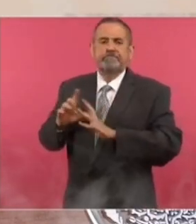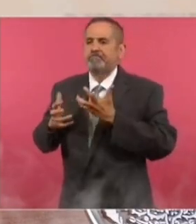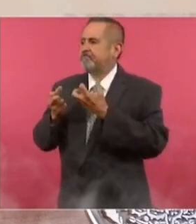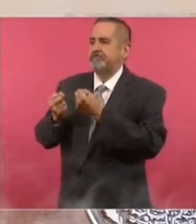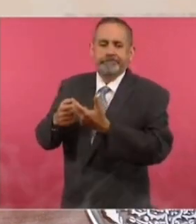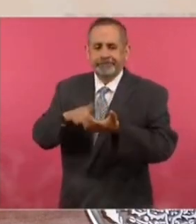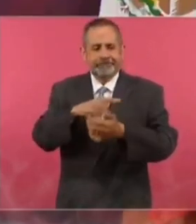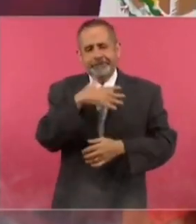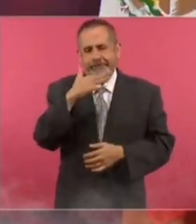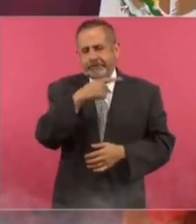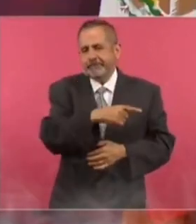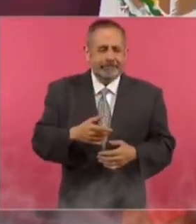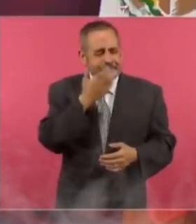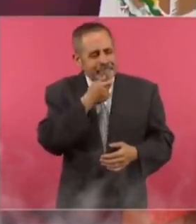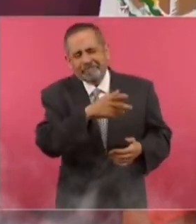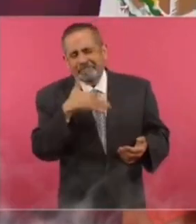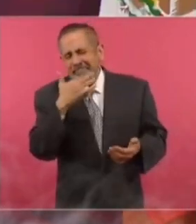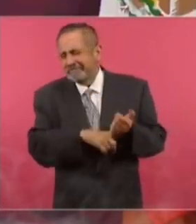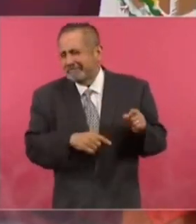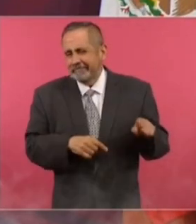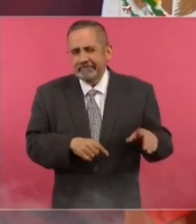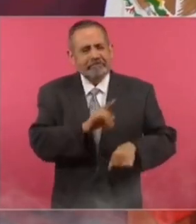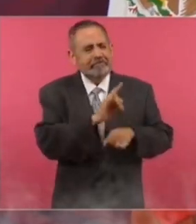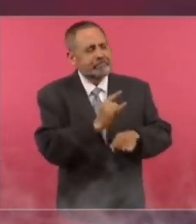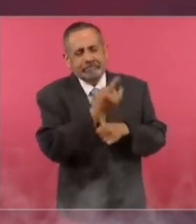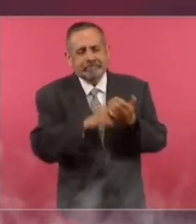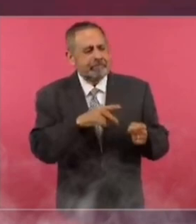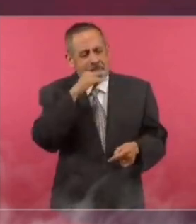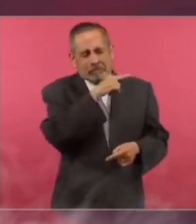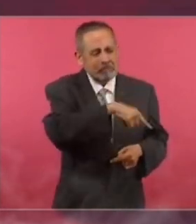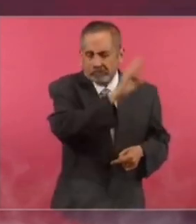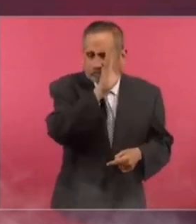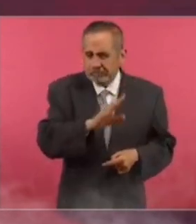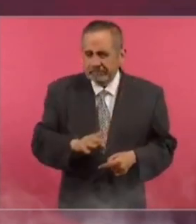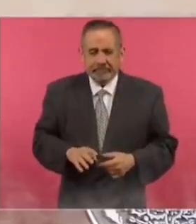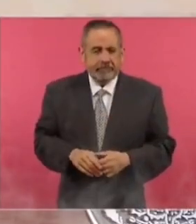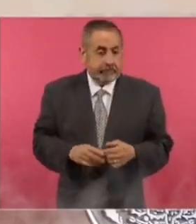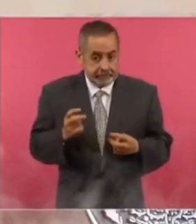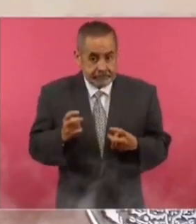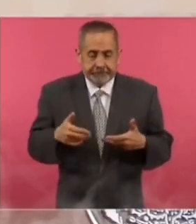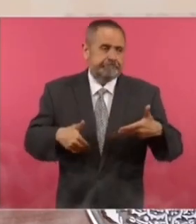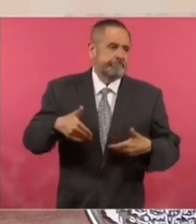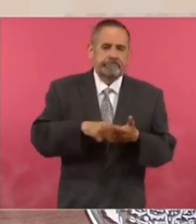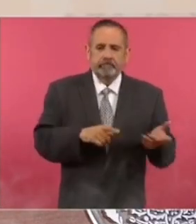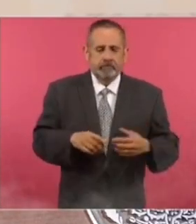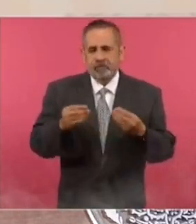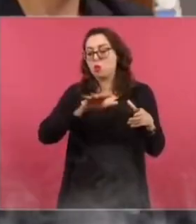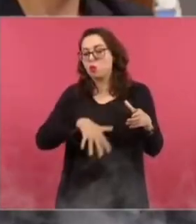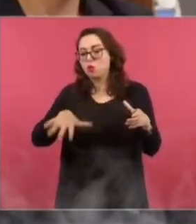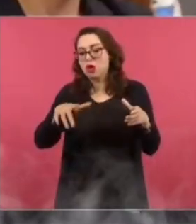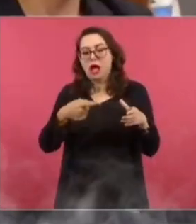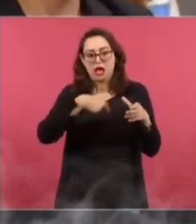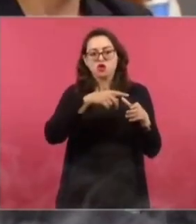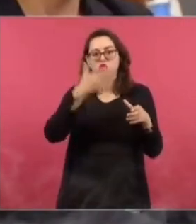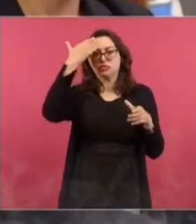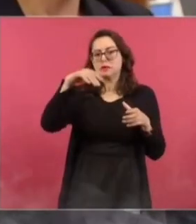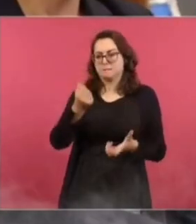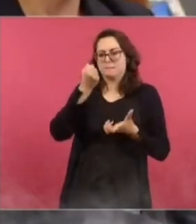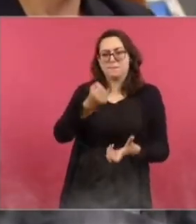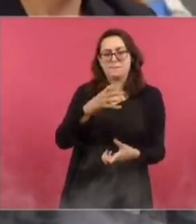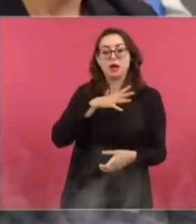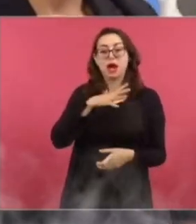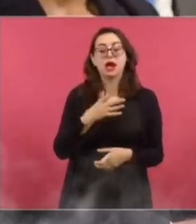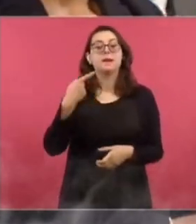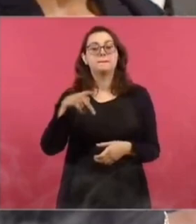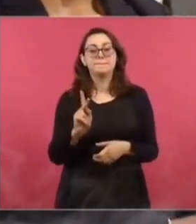corruptos, conservadores, simuladores, hipócritas. Y eso les molesta muchísimo. el caso concreto del censo,